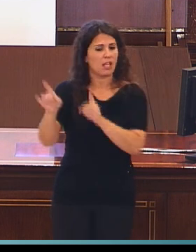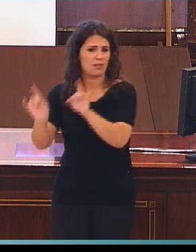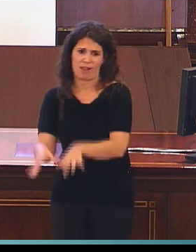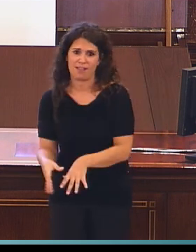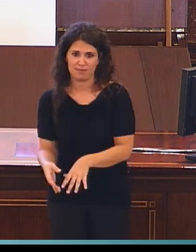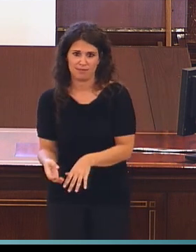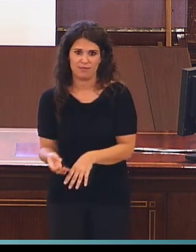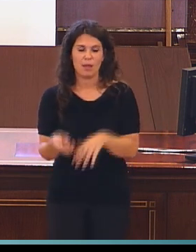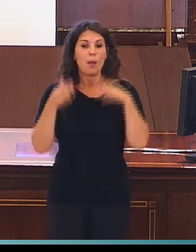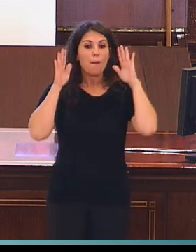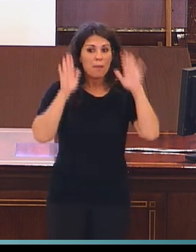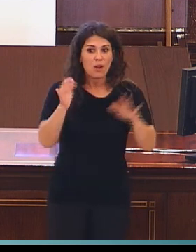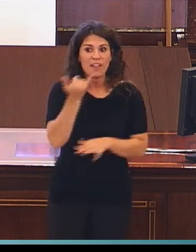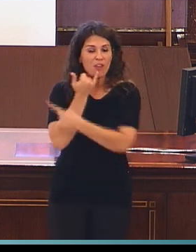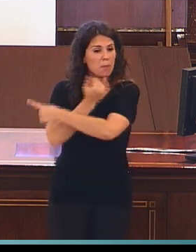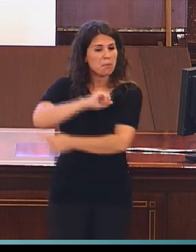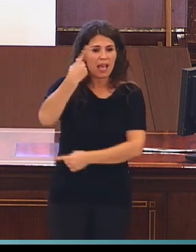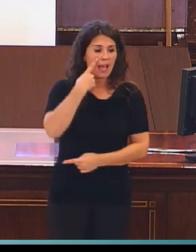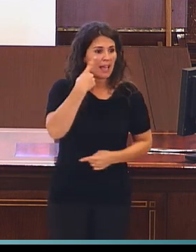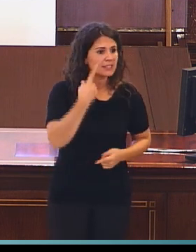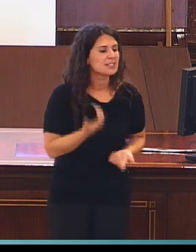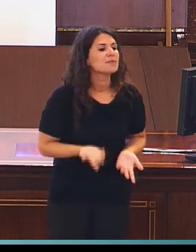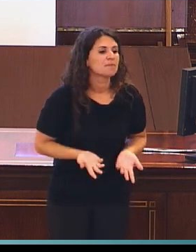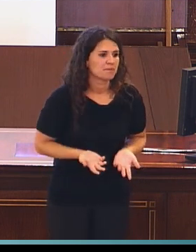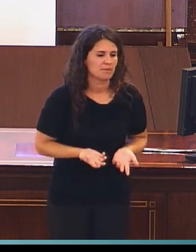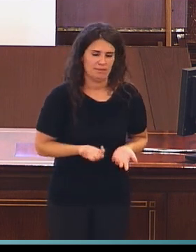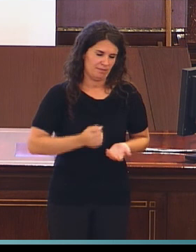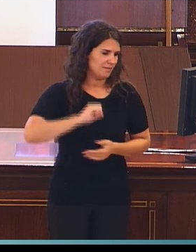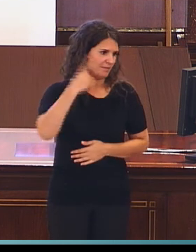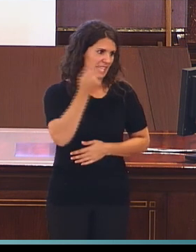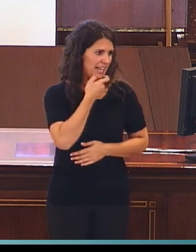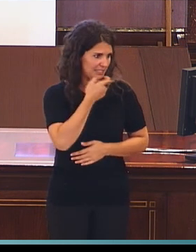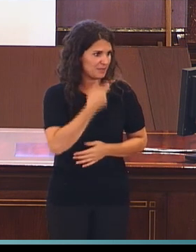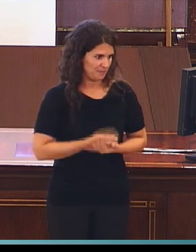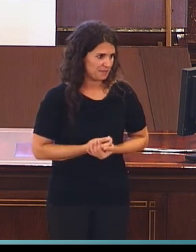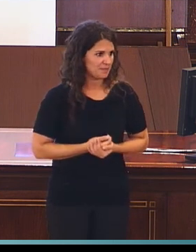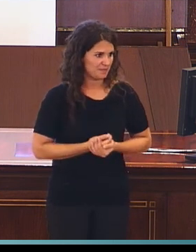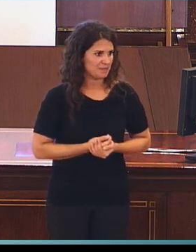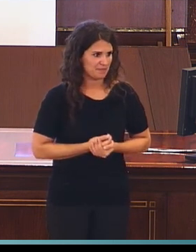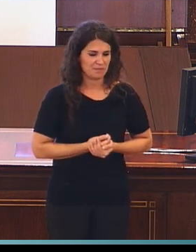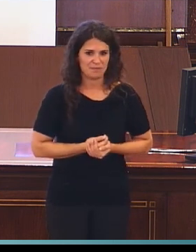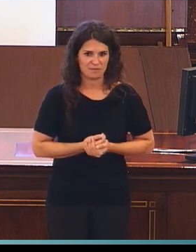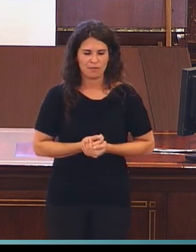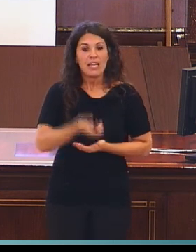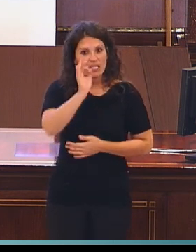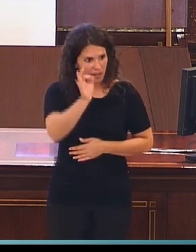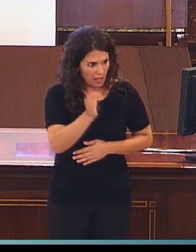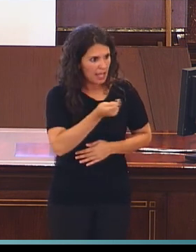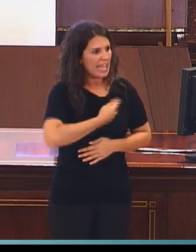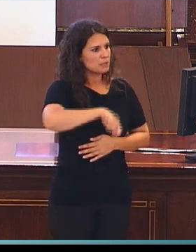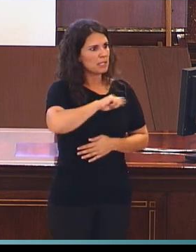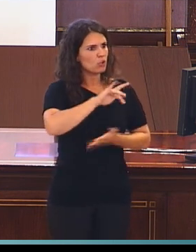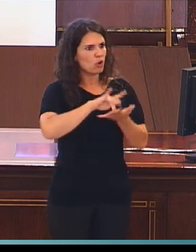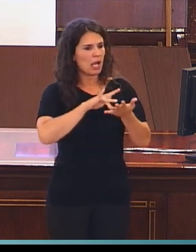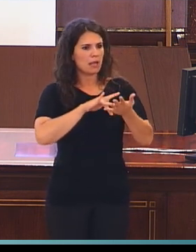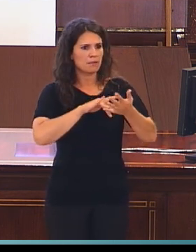¿Pero cuál es el idioma de esas publicaciones? Pues mayoritariamente el inglés. Es verdad que el español está entre las tres